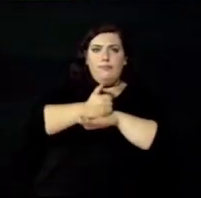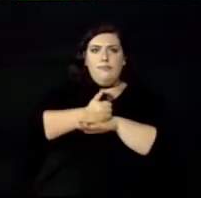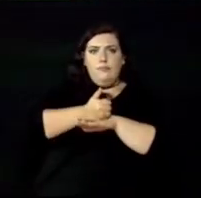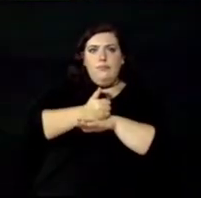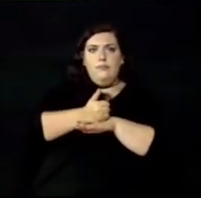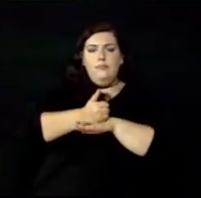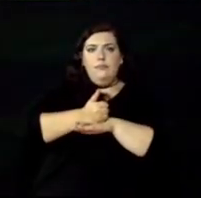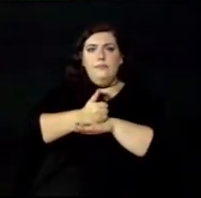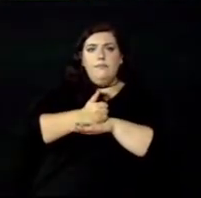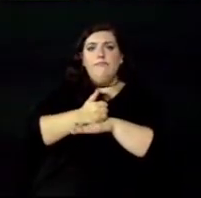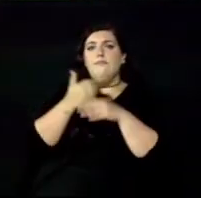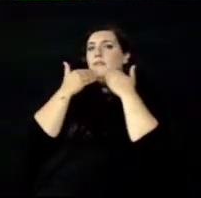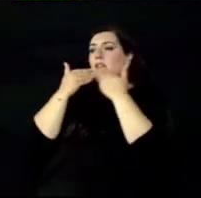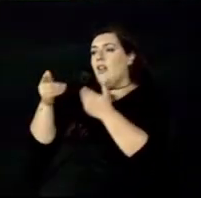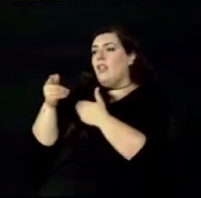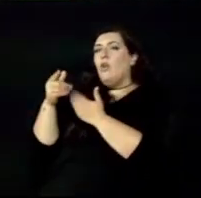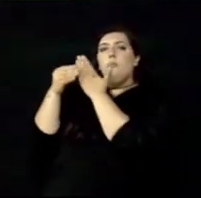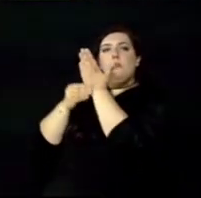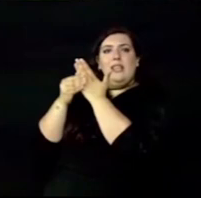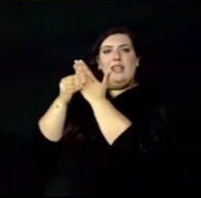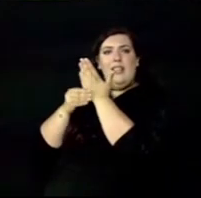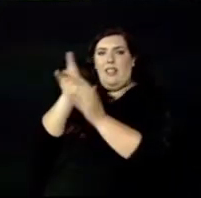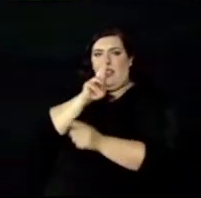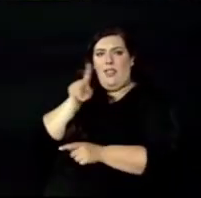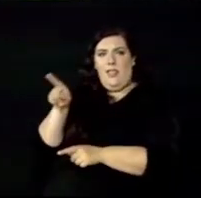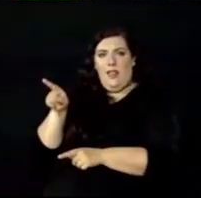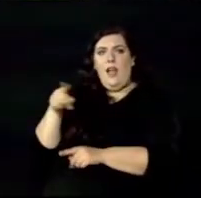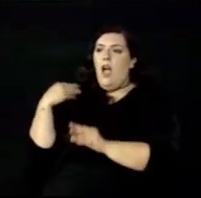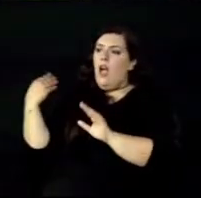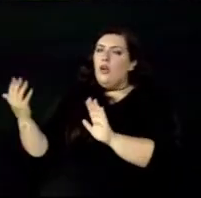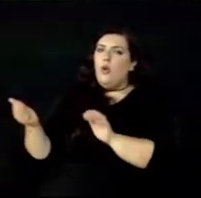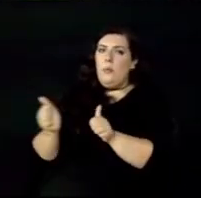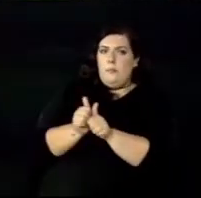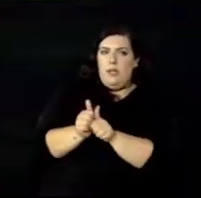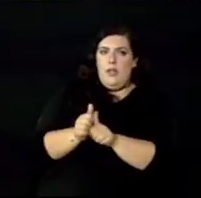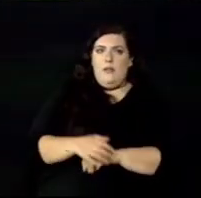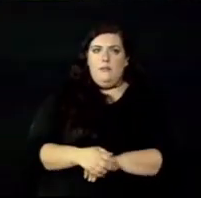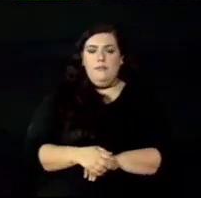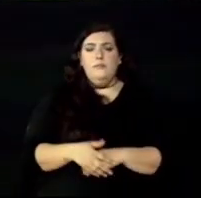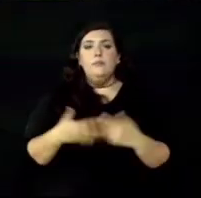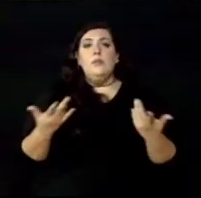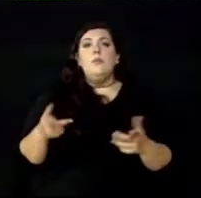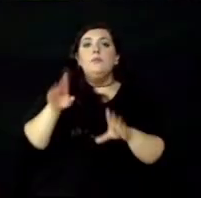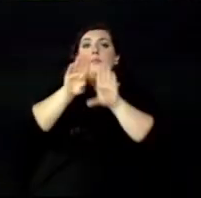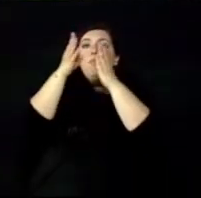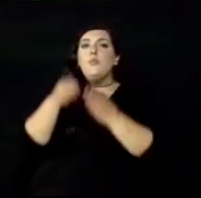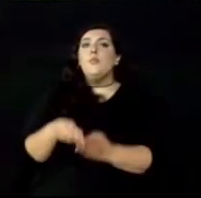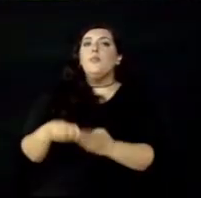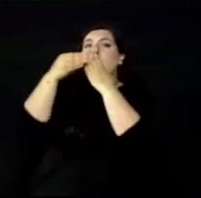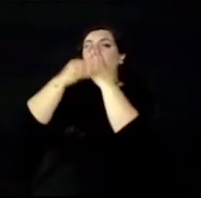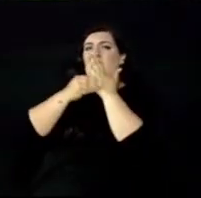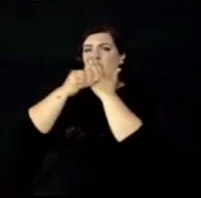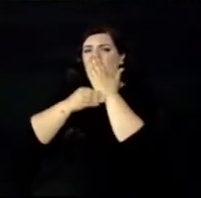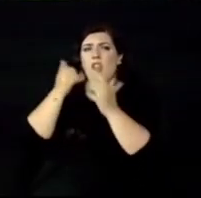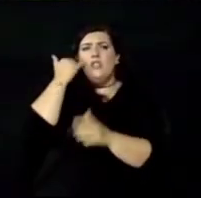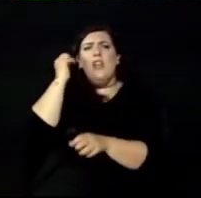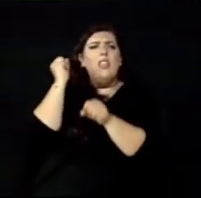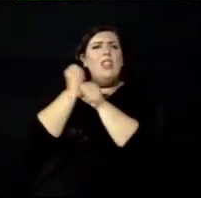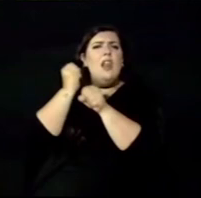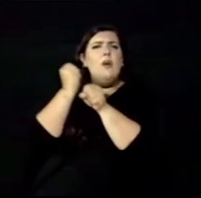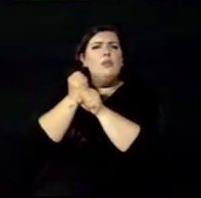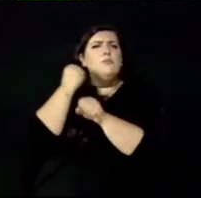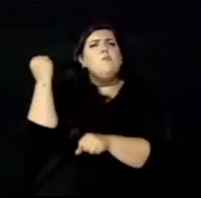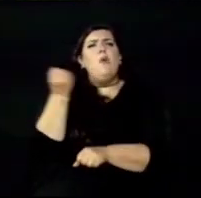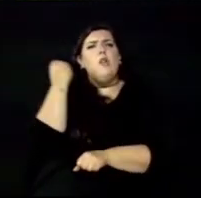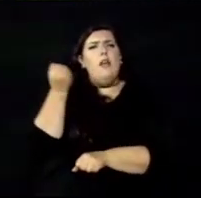desempleo a nivel regional habría afectado al 11.8% de las mujeres, 3,7 puntos porcentuales por encima